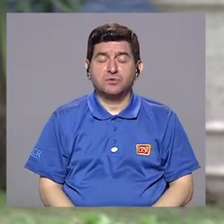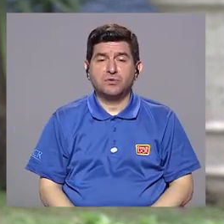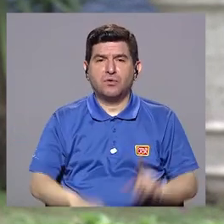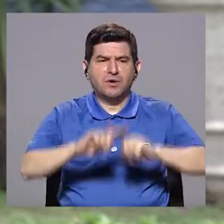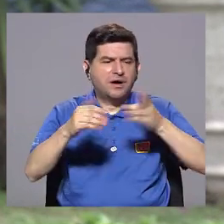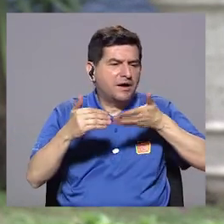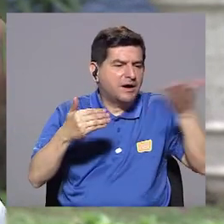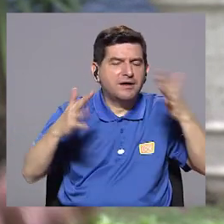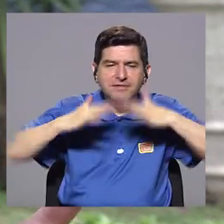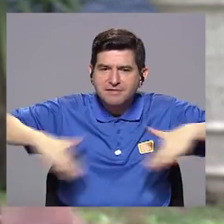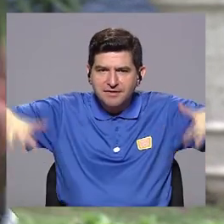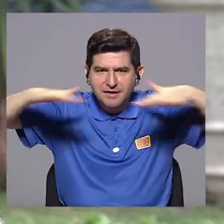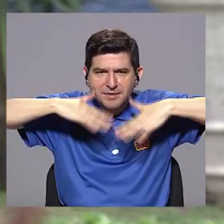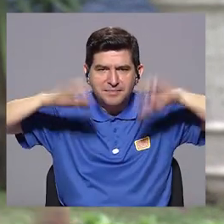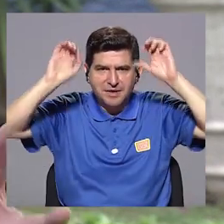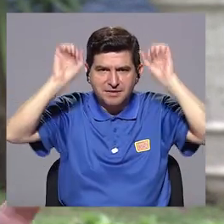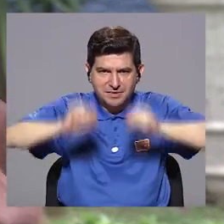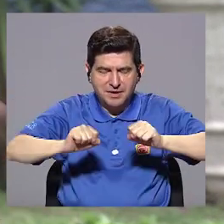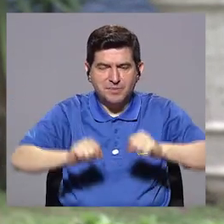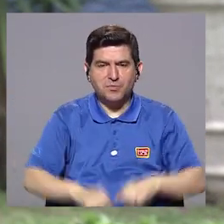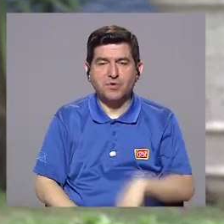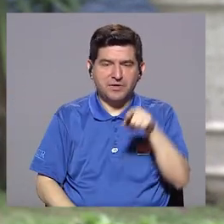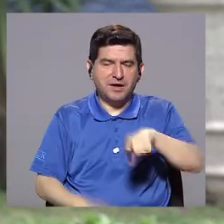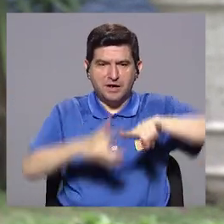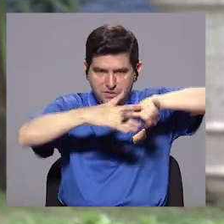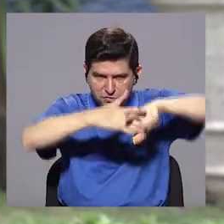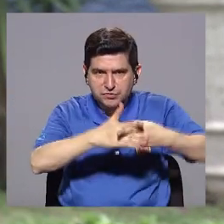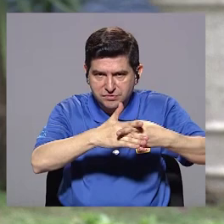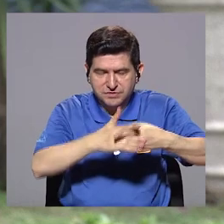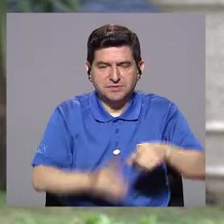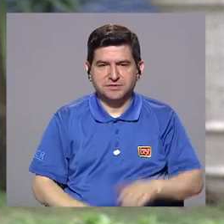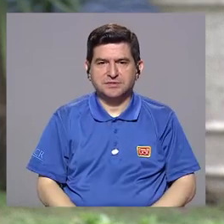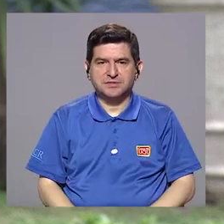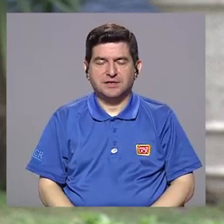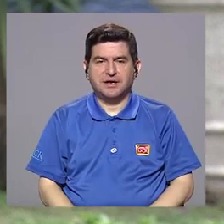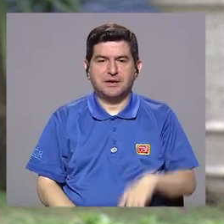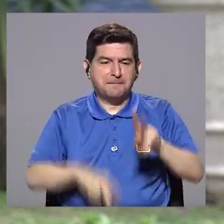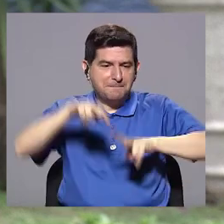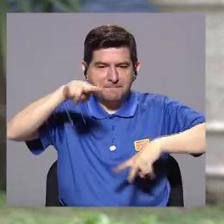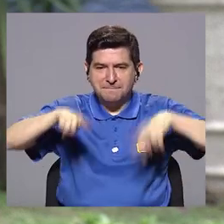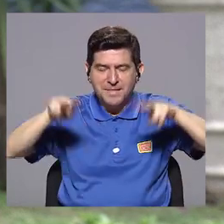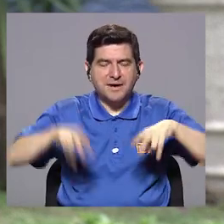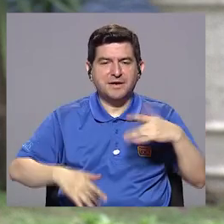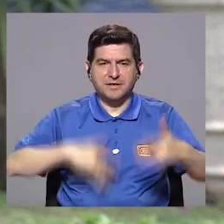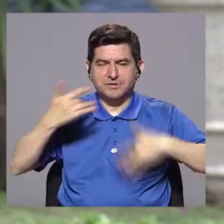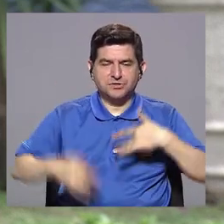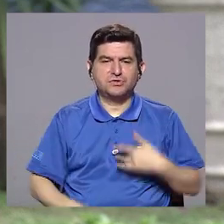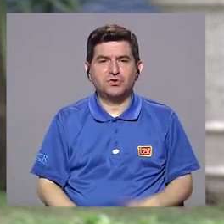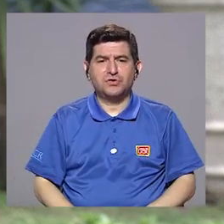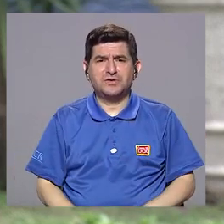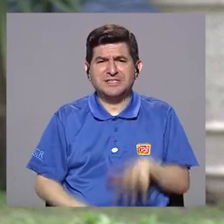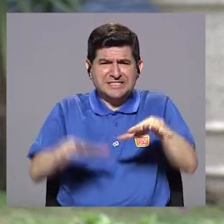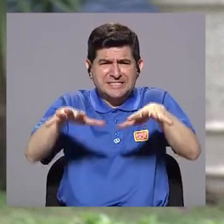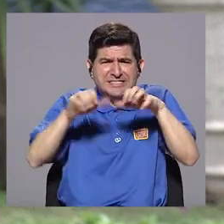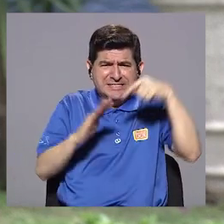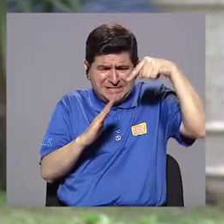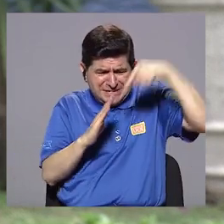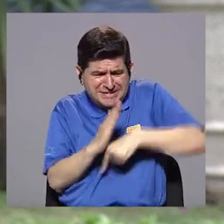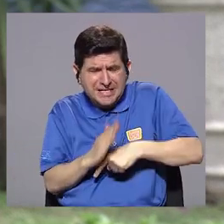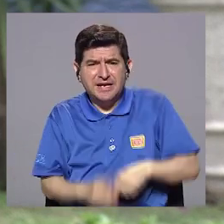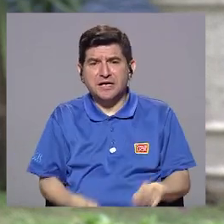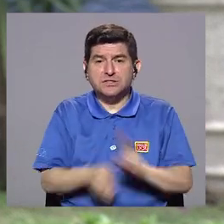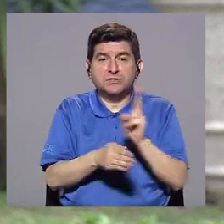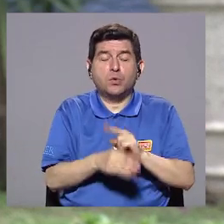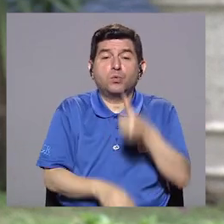ciertos factores ambientales que son los que pueden desencadenar, por ejemplo, la aparición de un síntoma, un cuadro de estrés agudo, el